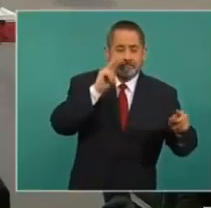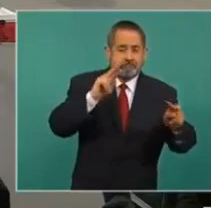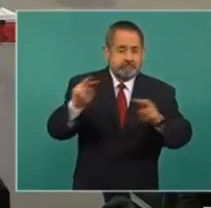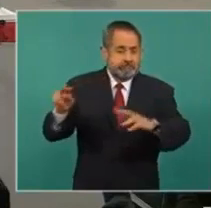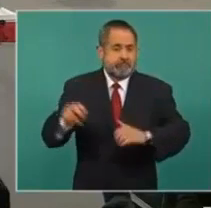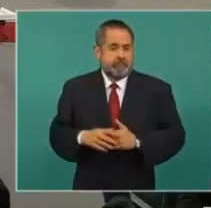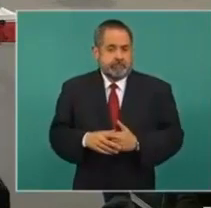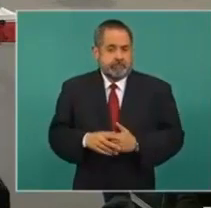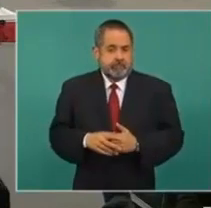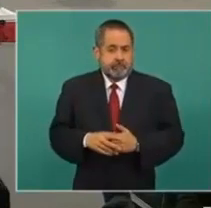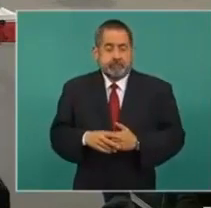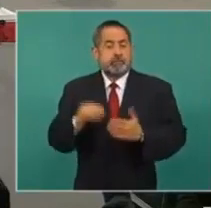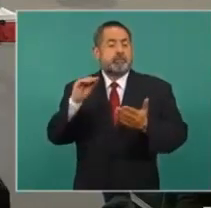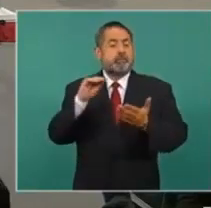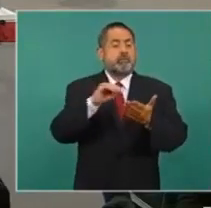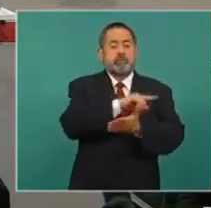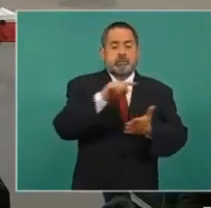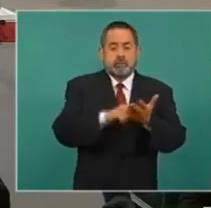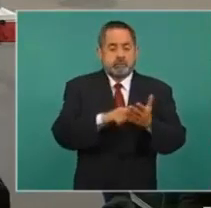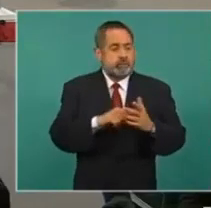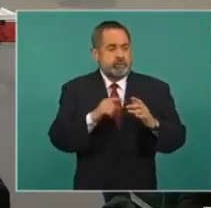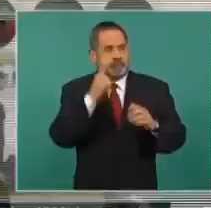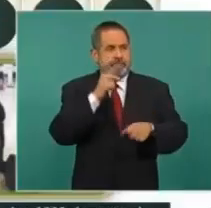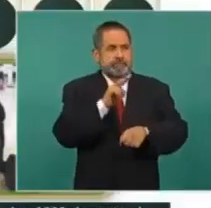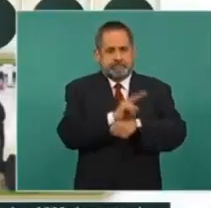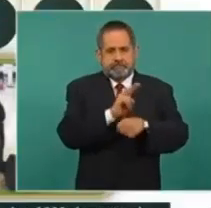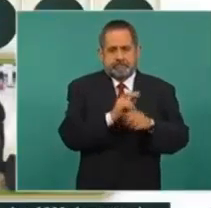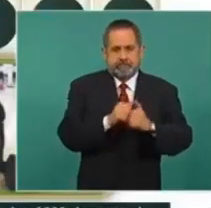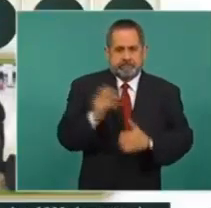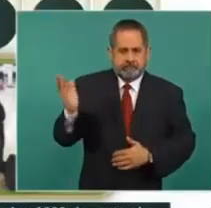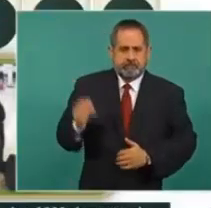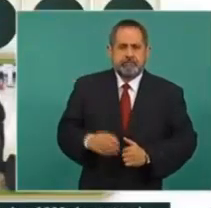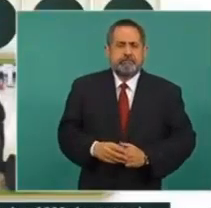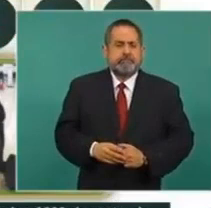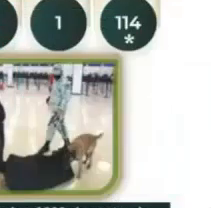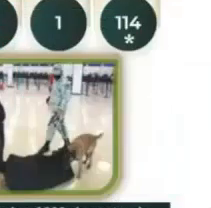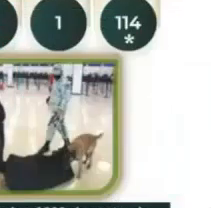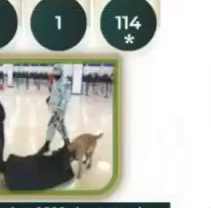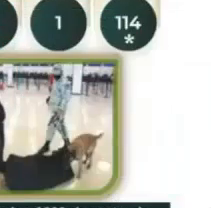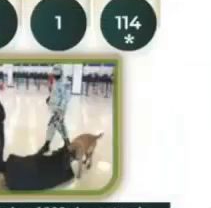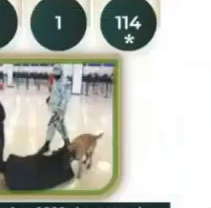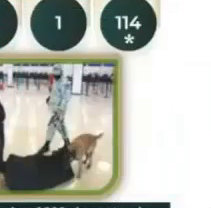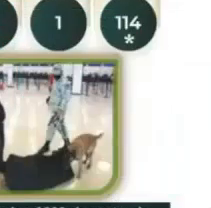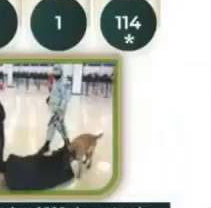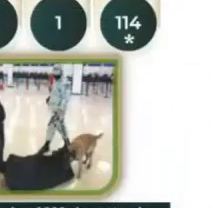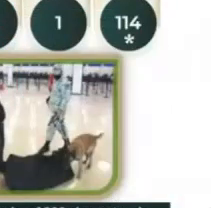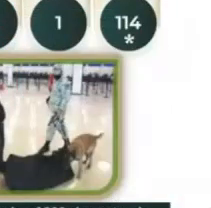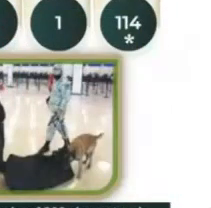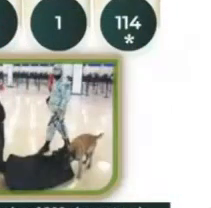instalaciones estratégicas, en el periodo se emplearon 6.999 hombres